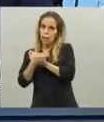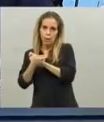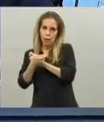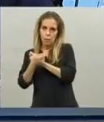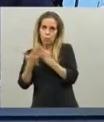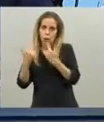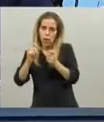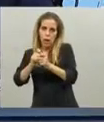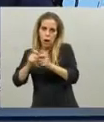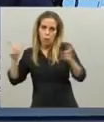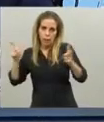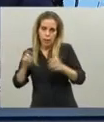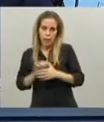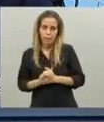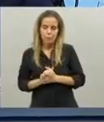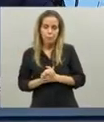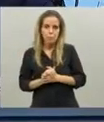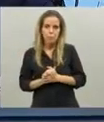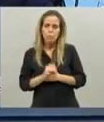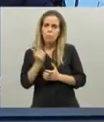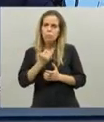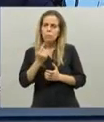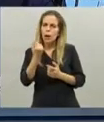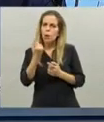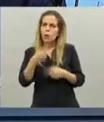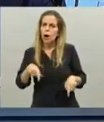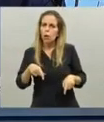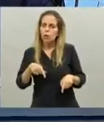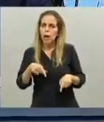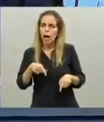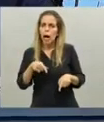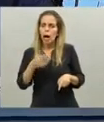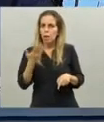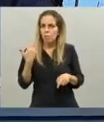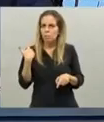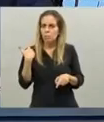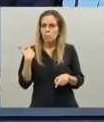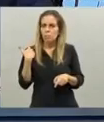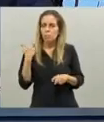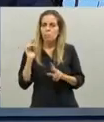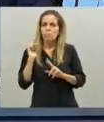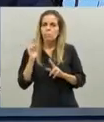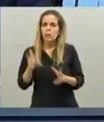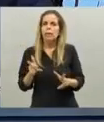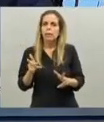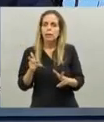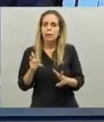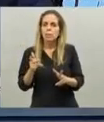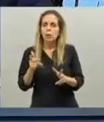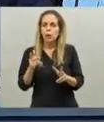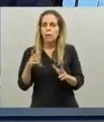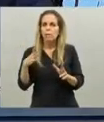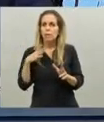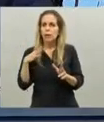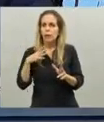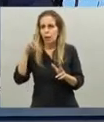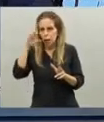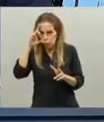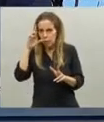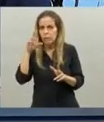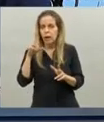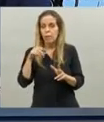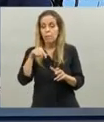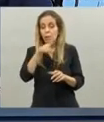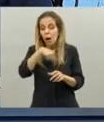y hay un punto donde habíamos hablado que no fue autorizado todavía pero hemos